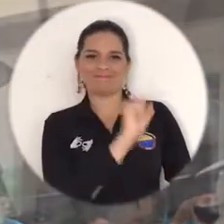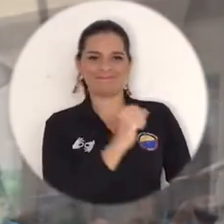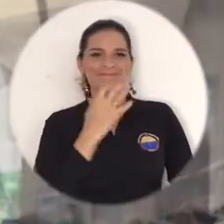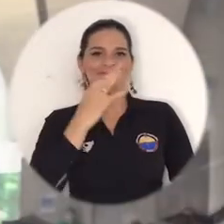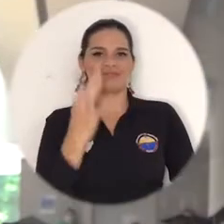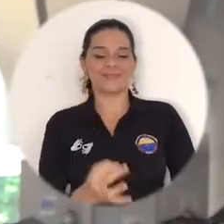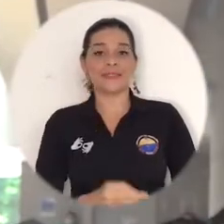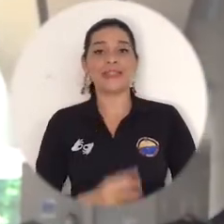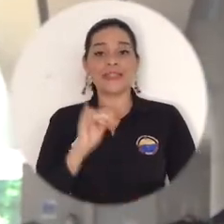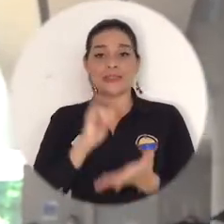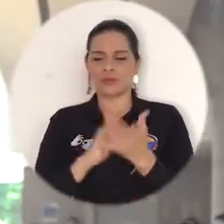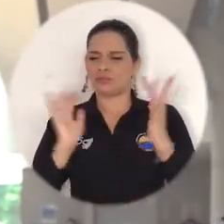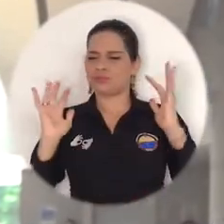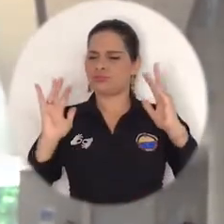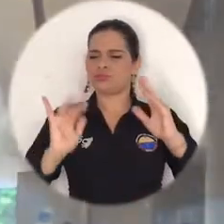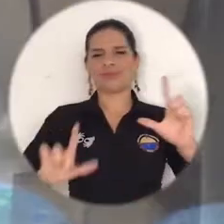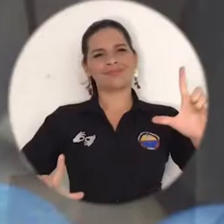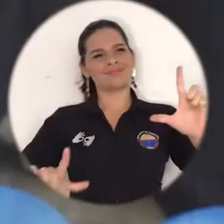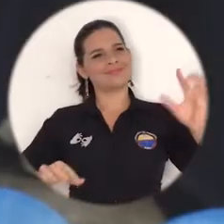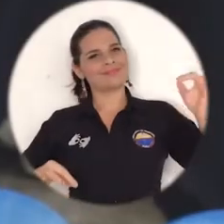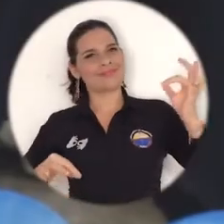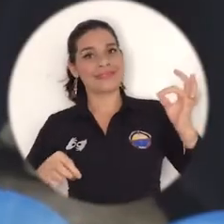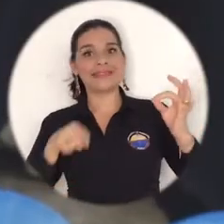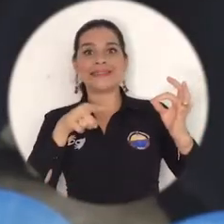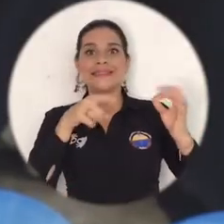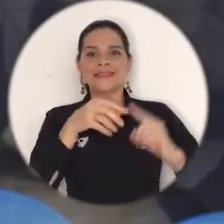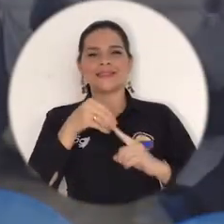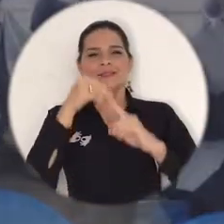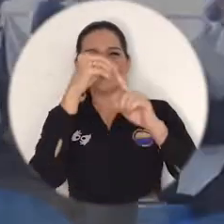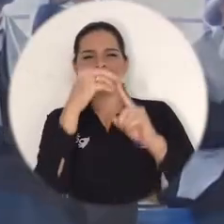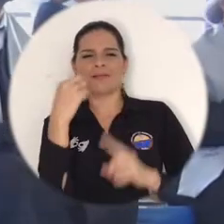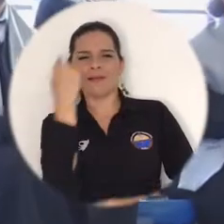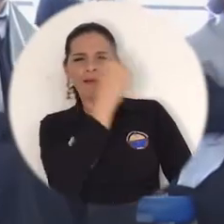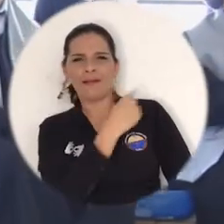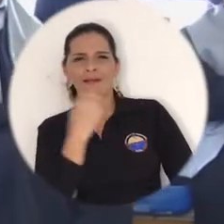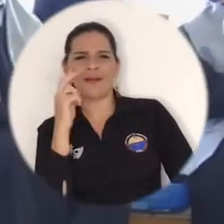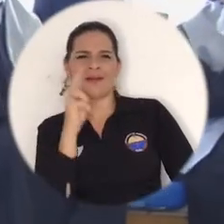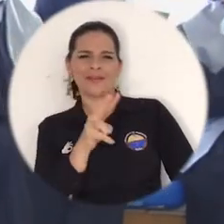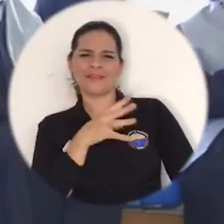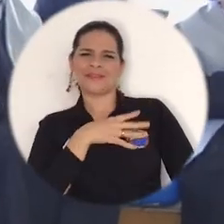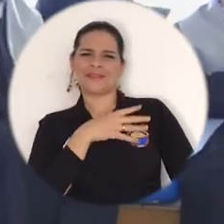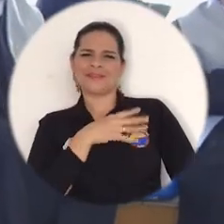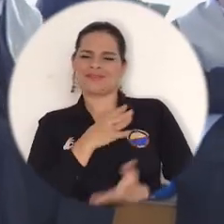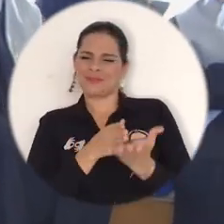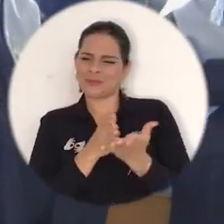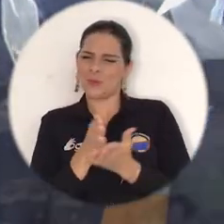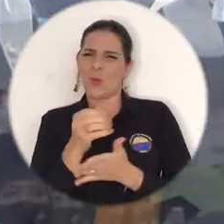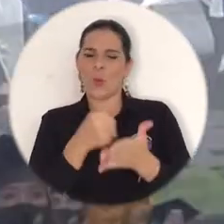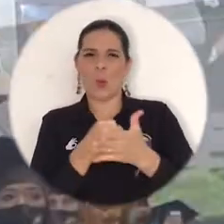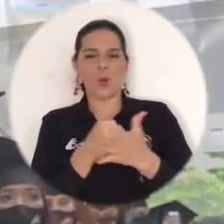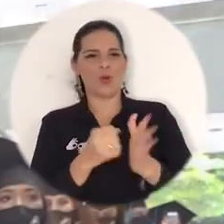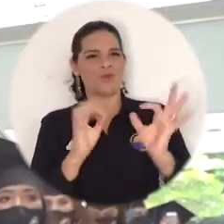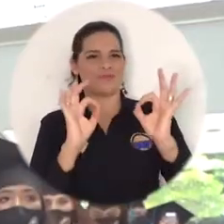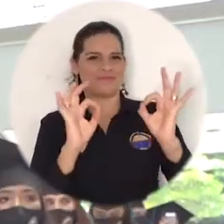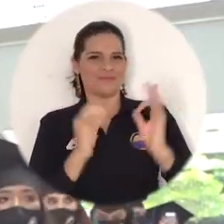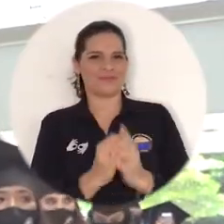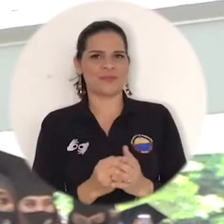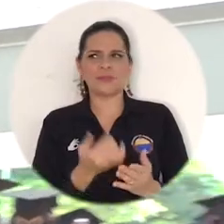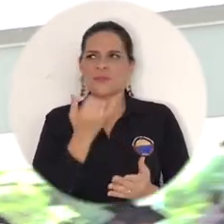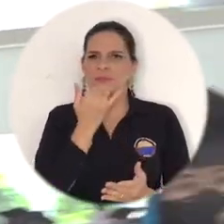Magdalena. Por ello, las ceremonias de grado se convierten en el momento cúspide donde se divisan los rostros de la perseverancia.